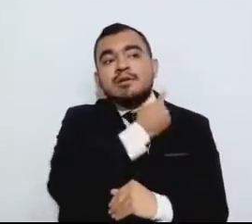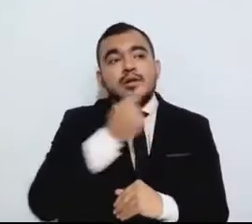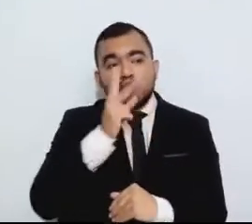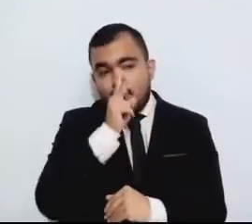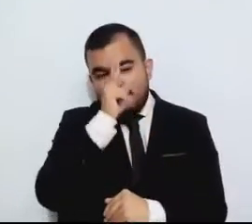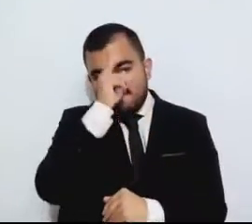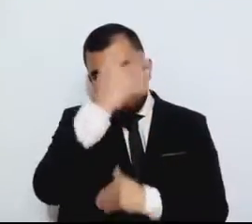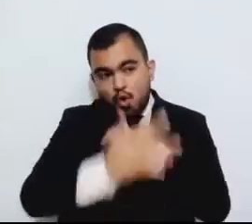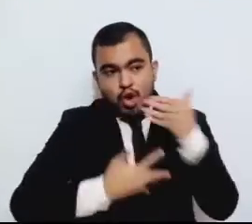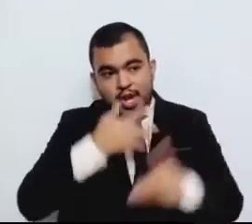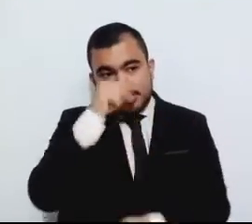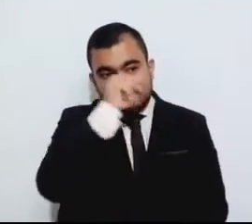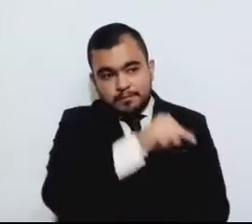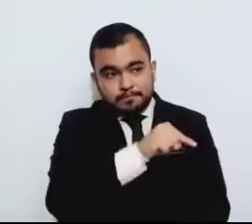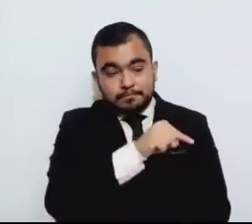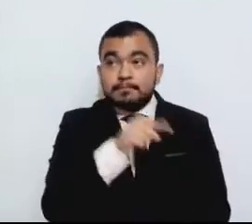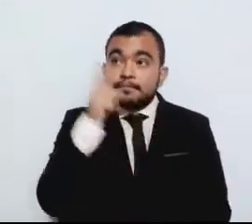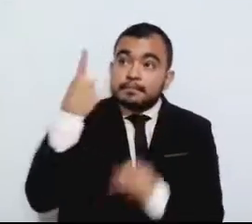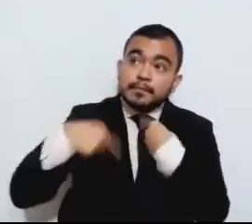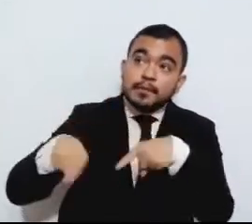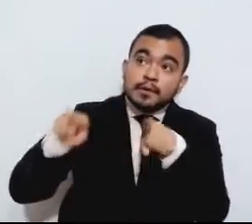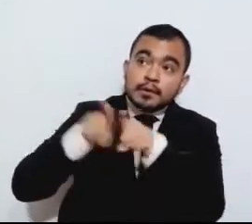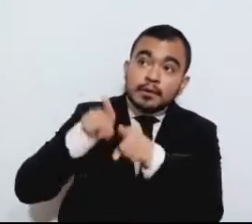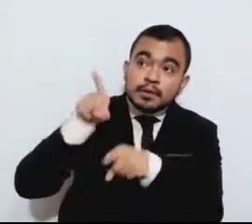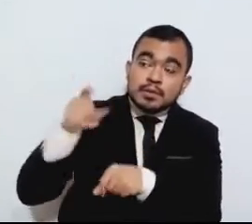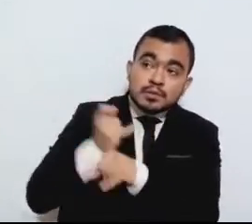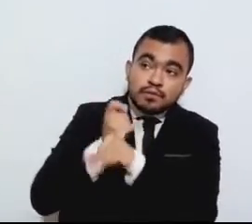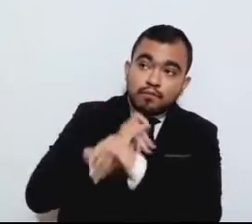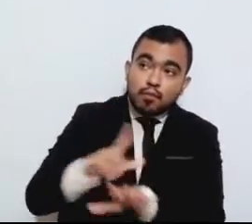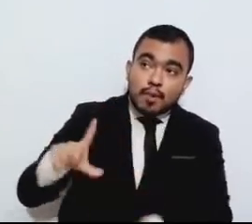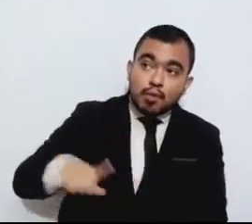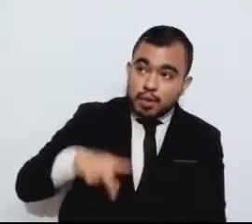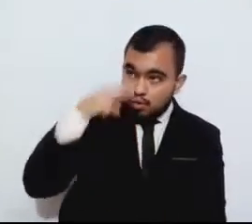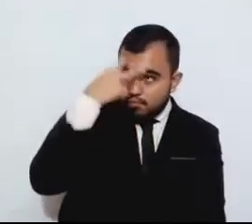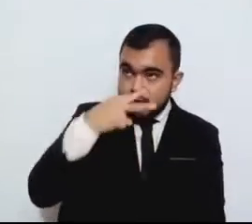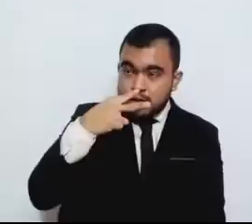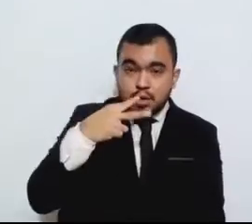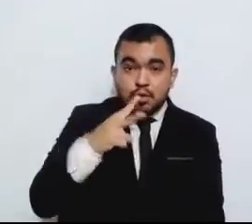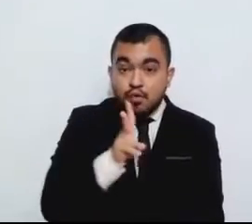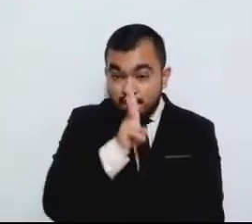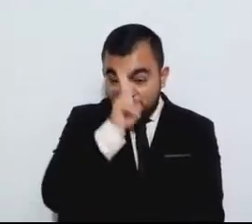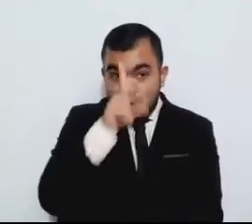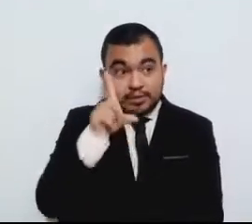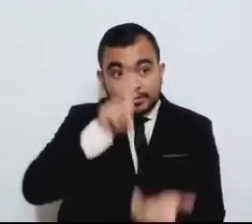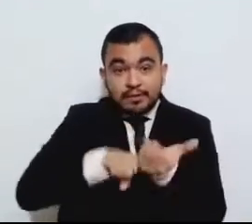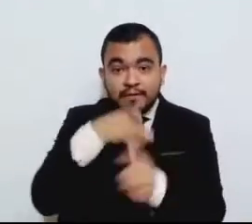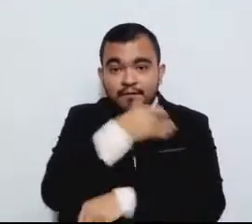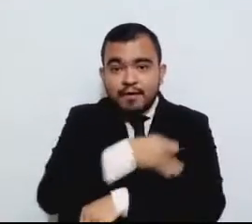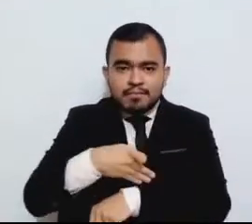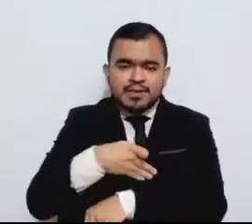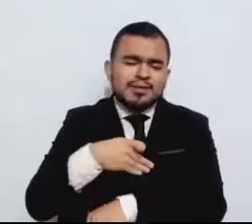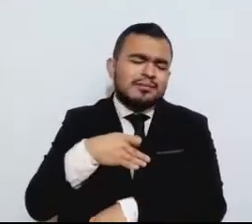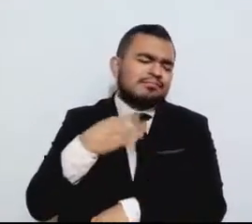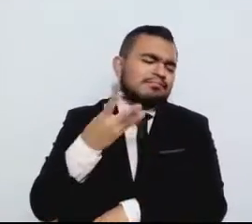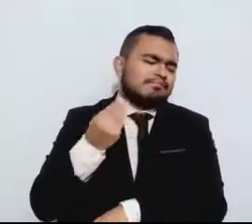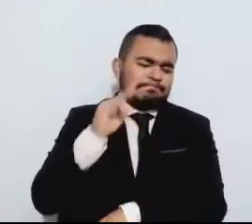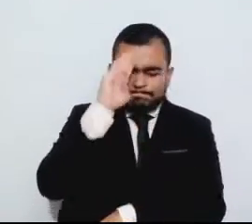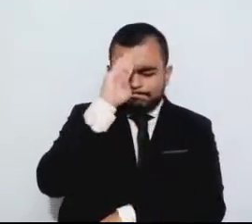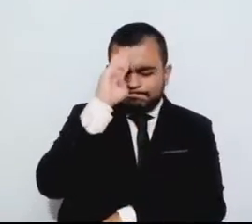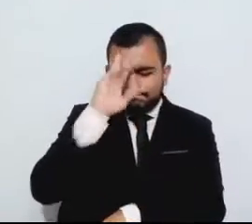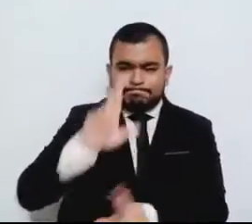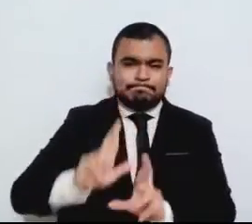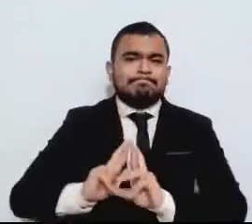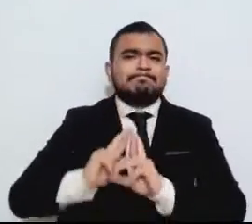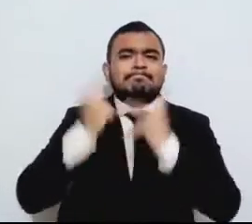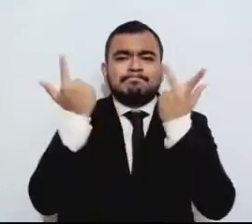México, la violencia intrafamiliar ha registrado cifras récord en el último año. De acuerdo